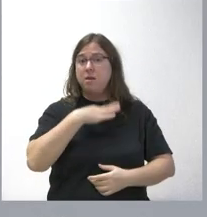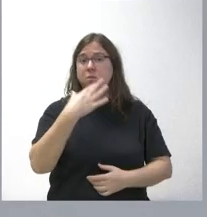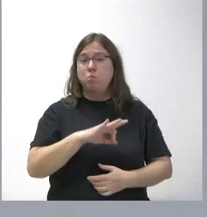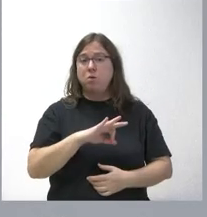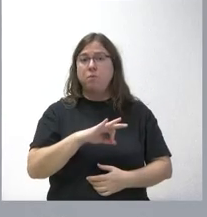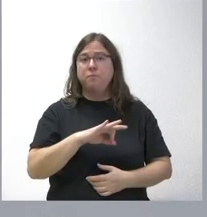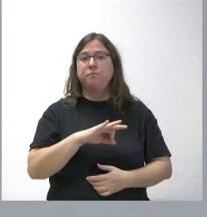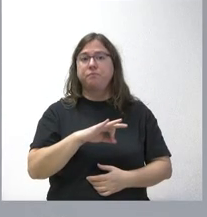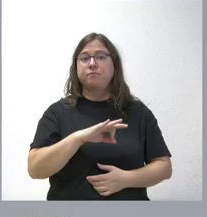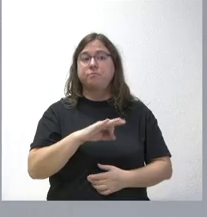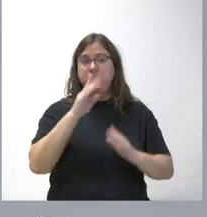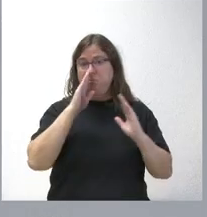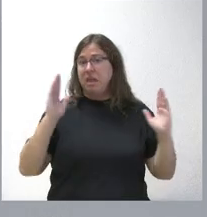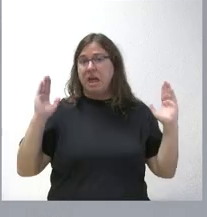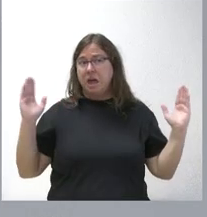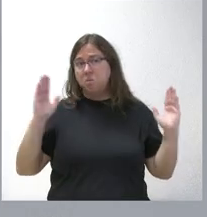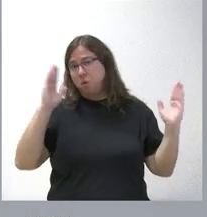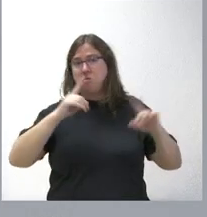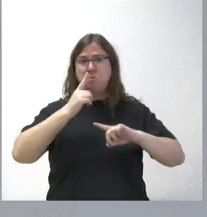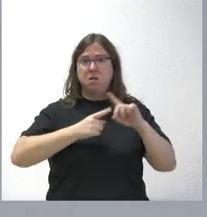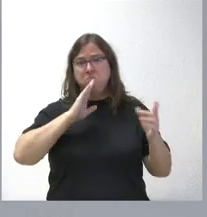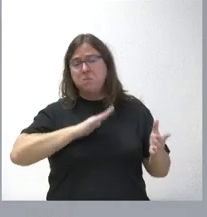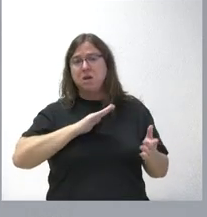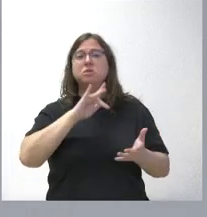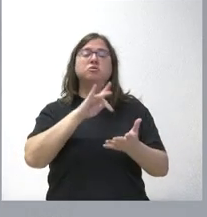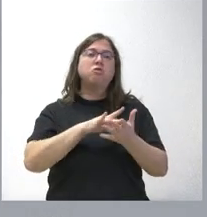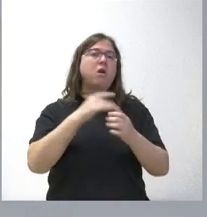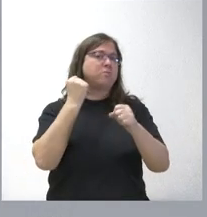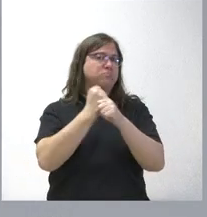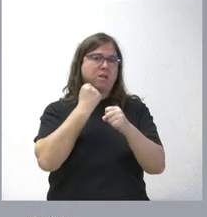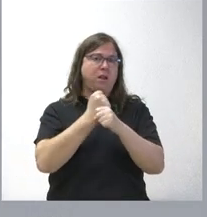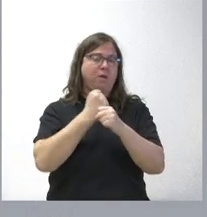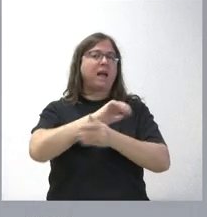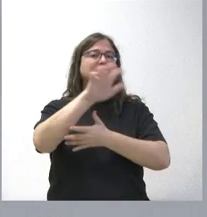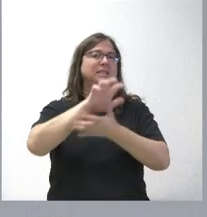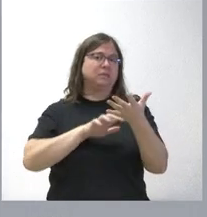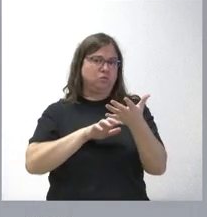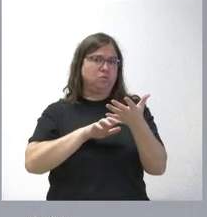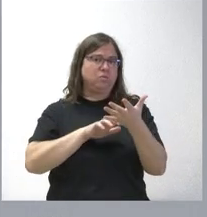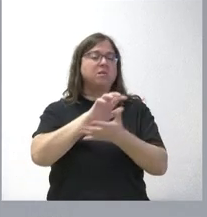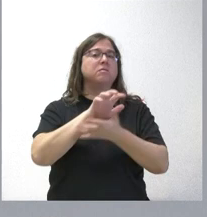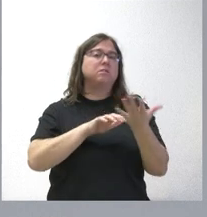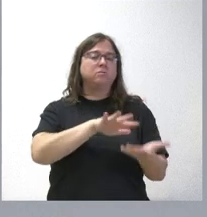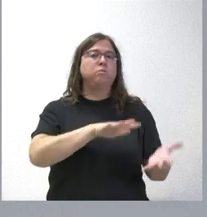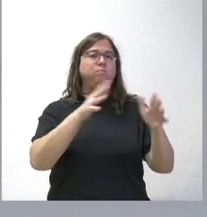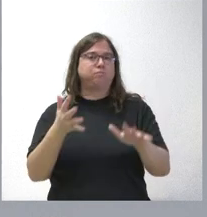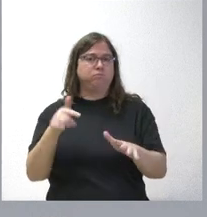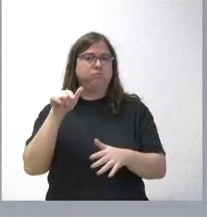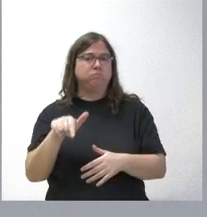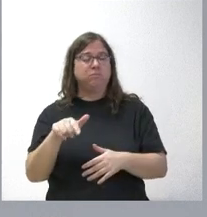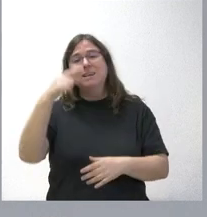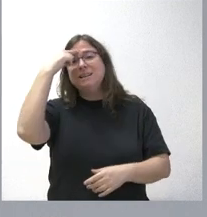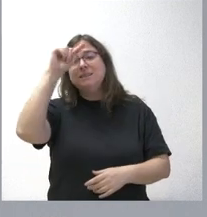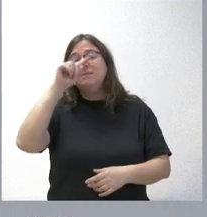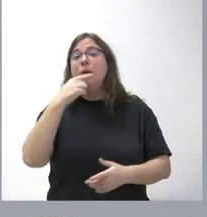año, año y medio, hemos estado trabajando en este texto que ahora plasmamos. Saben ustedes que,